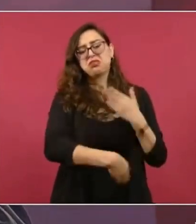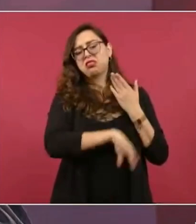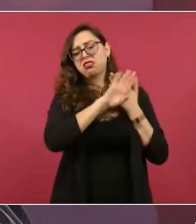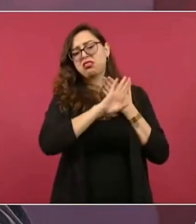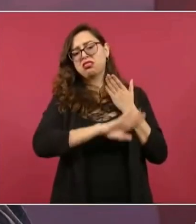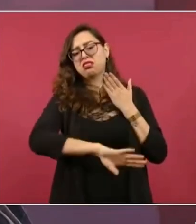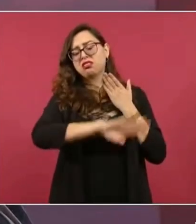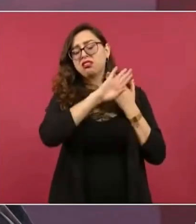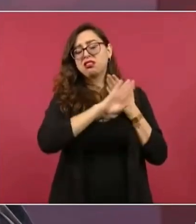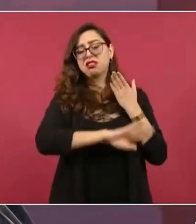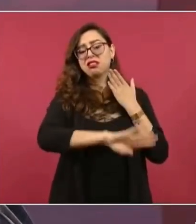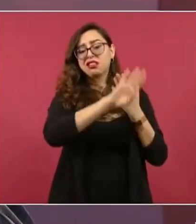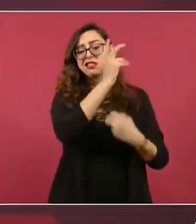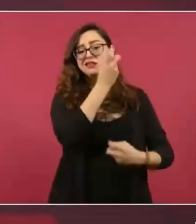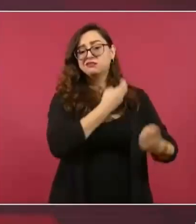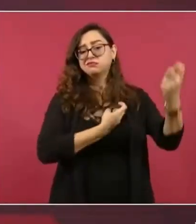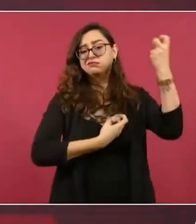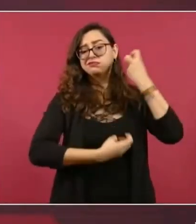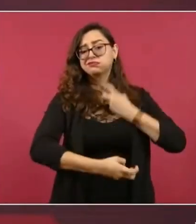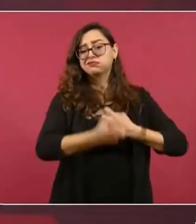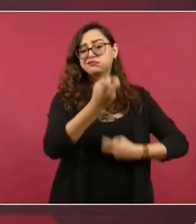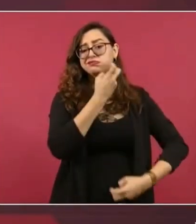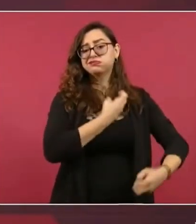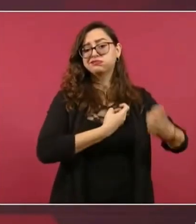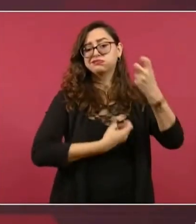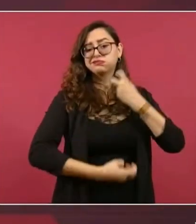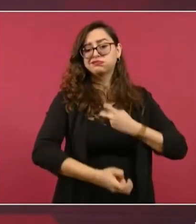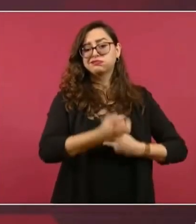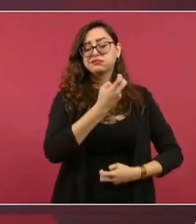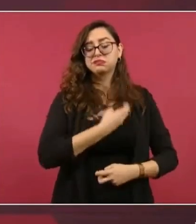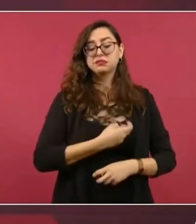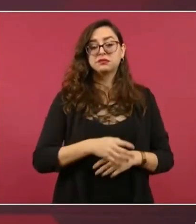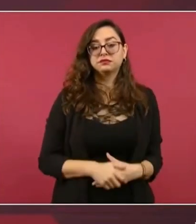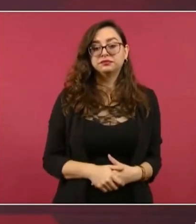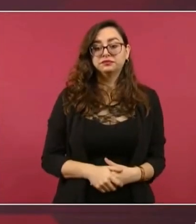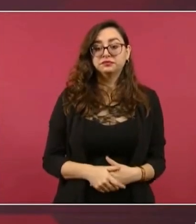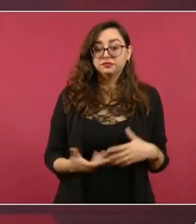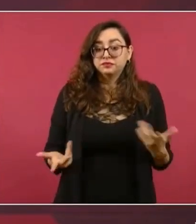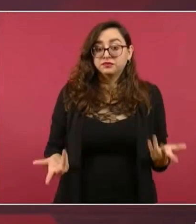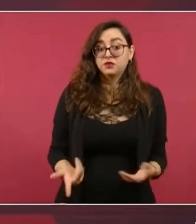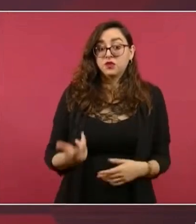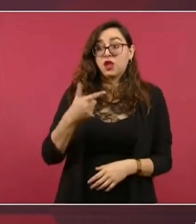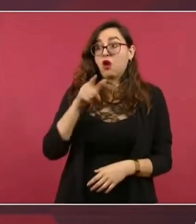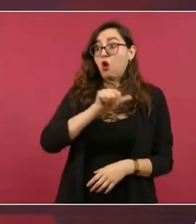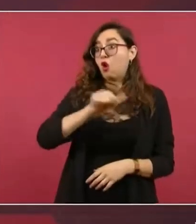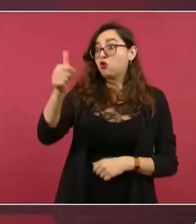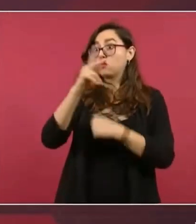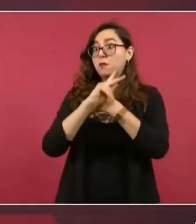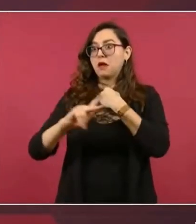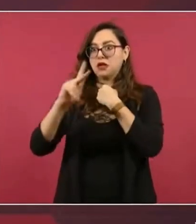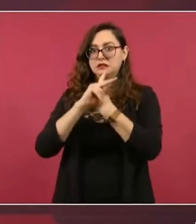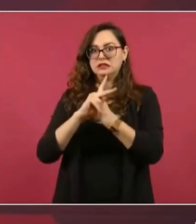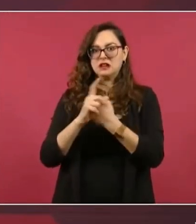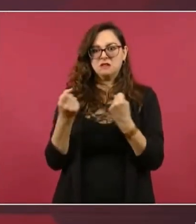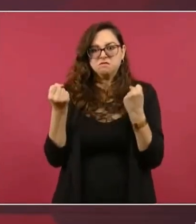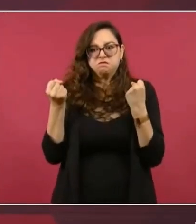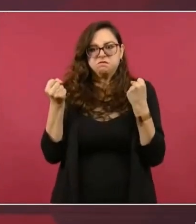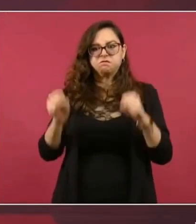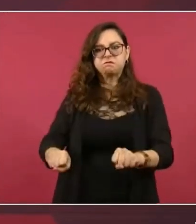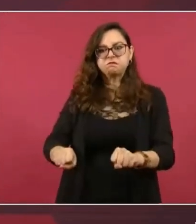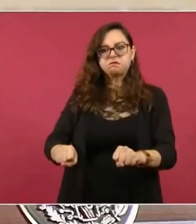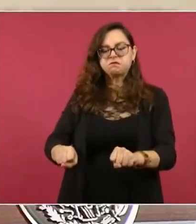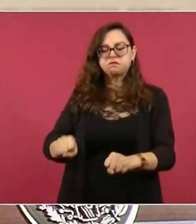Tienen que criticar con los dientes apretados. De aquí vociferan,